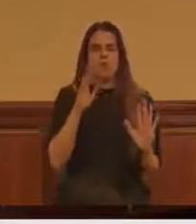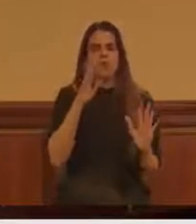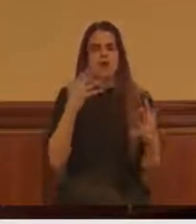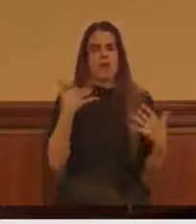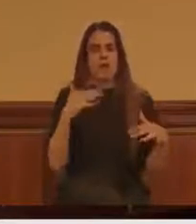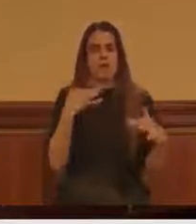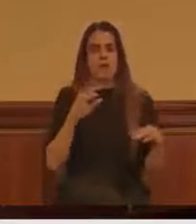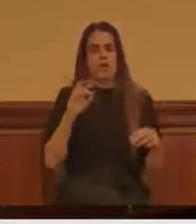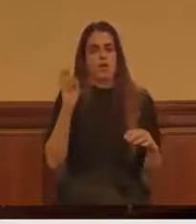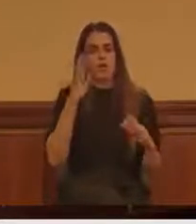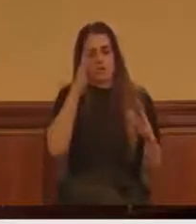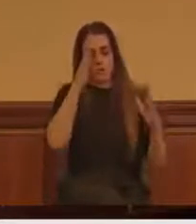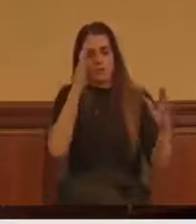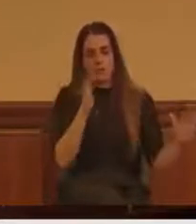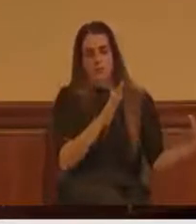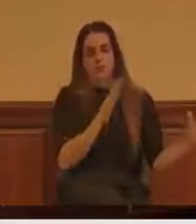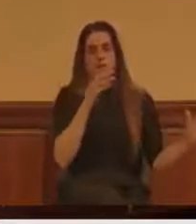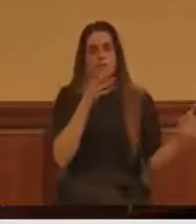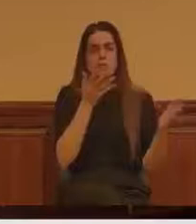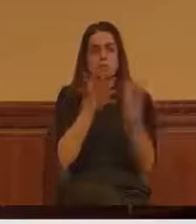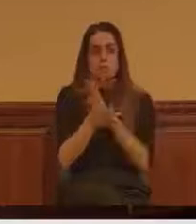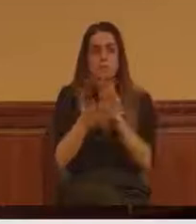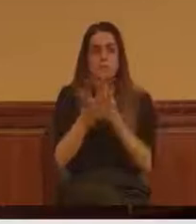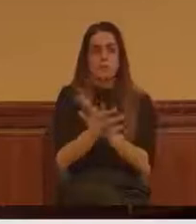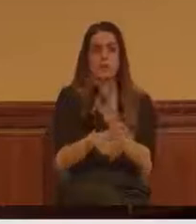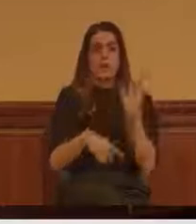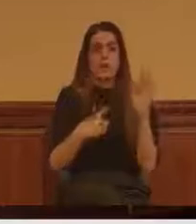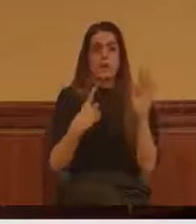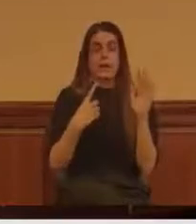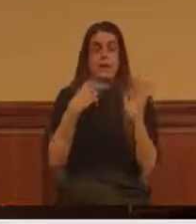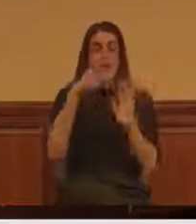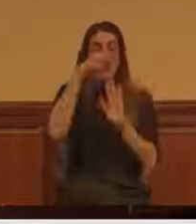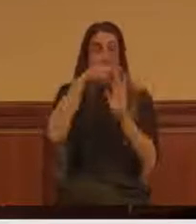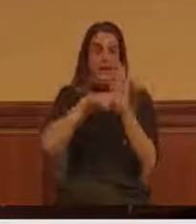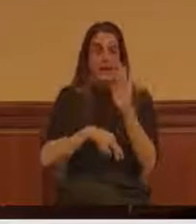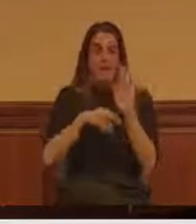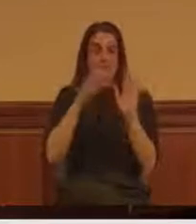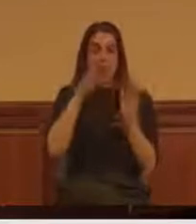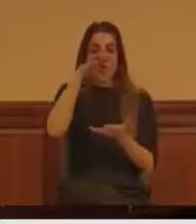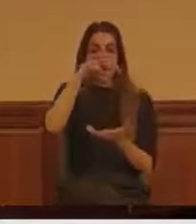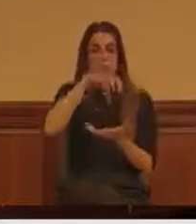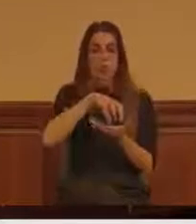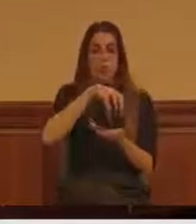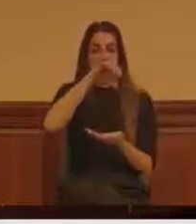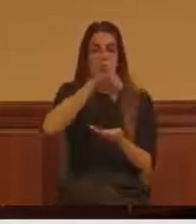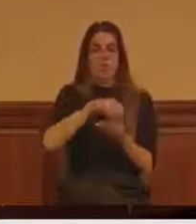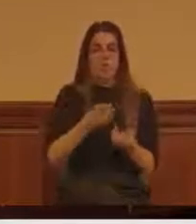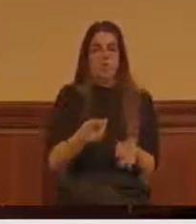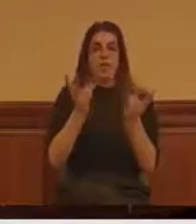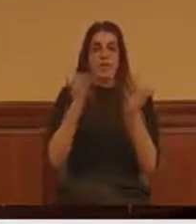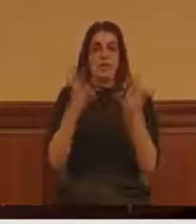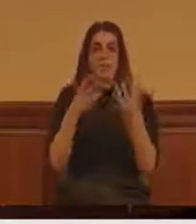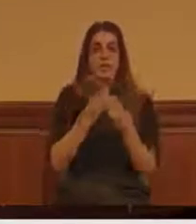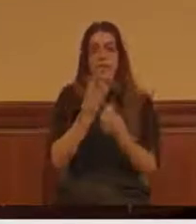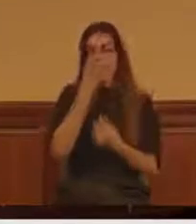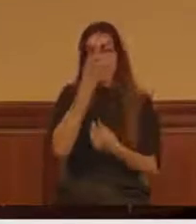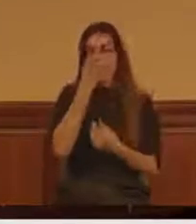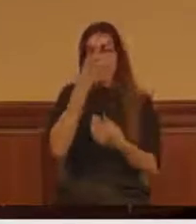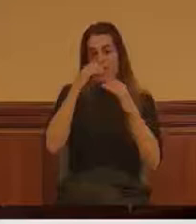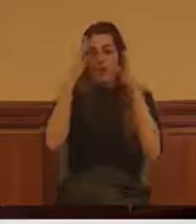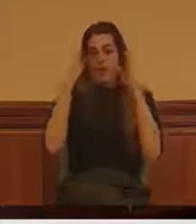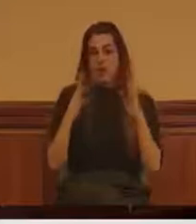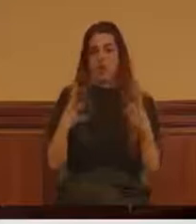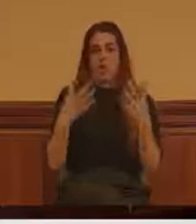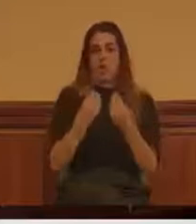Miren, aprobamos en el Pleno la declaración de Mostoles como ciudad libre de circos con animales. Aprobamos también la